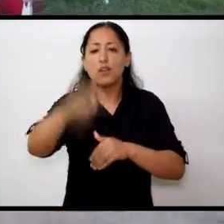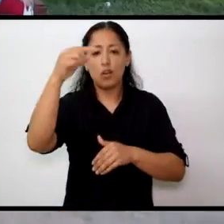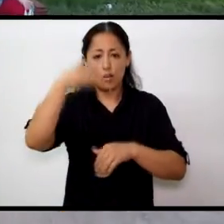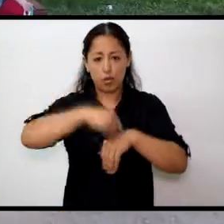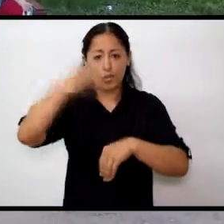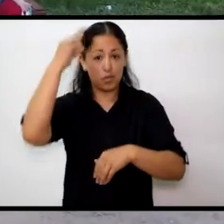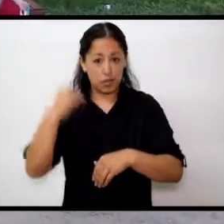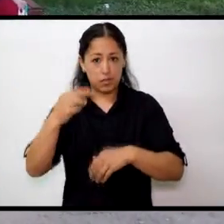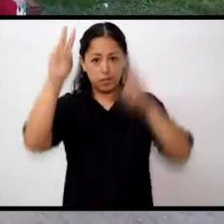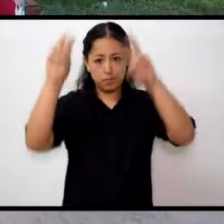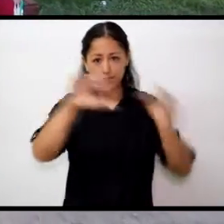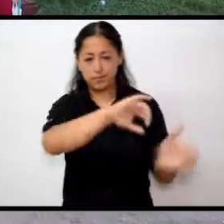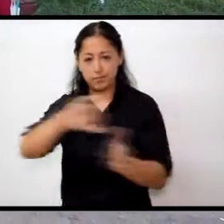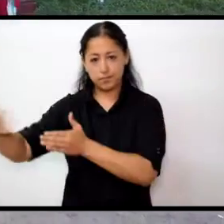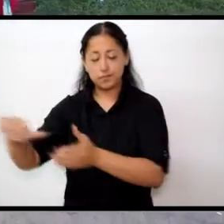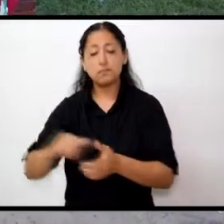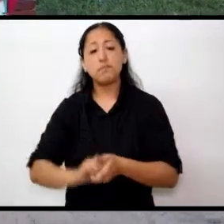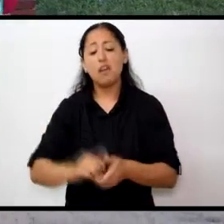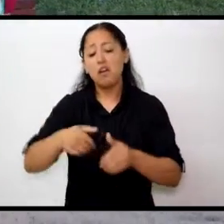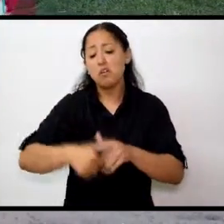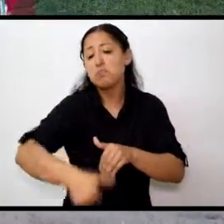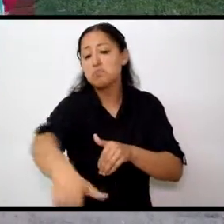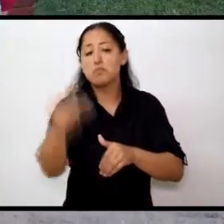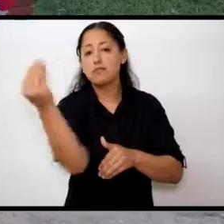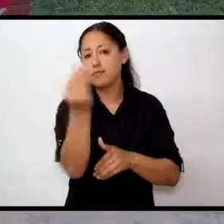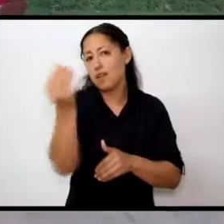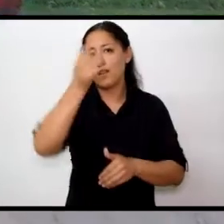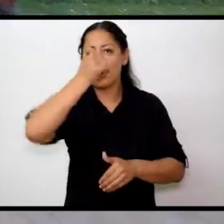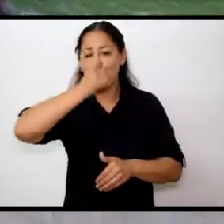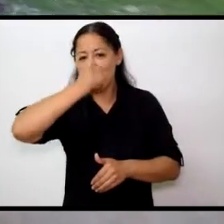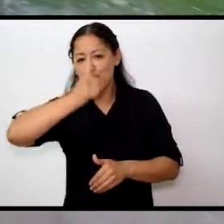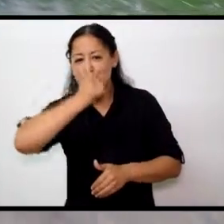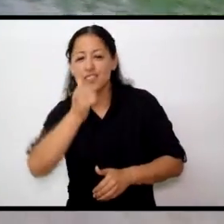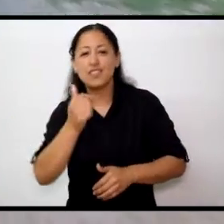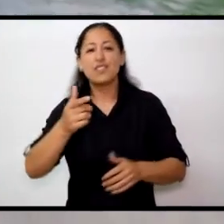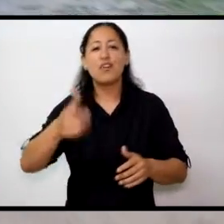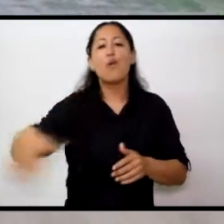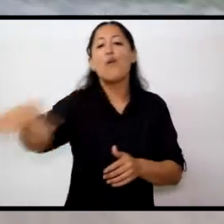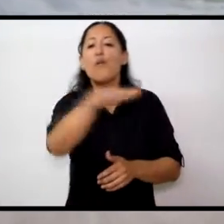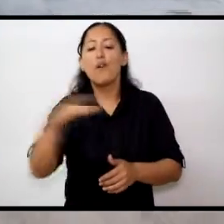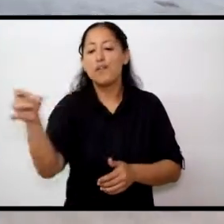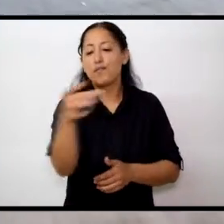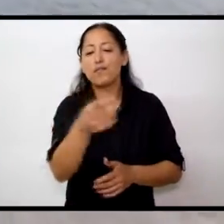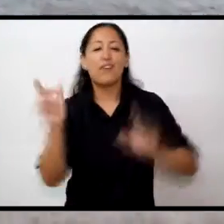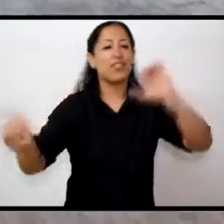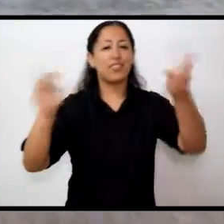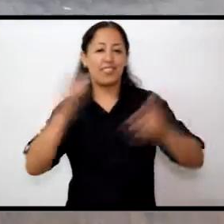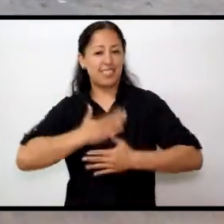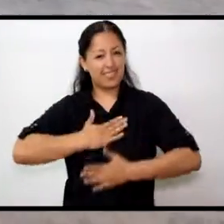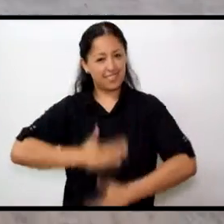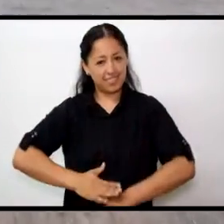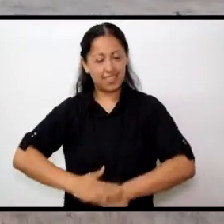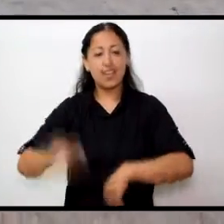de semana para disfrutar en la estación del ferrocarril. Sábado y domingo, a partir de la hora 15, habrá diferentes actividades,